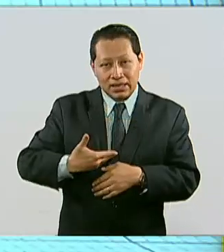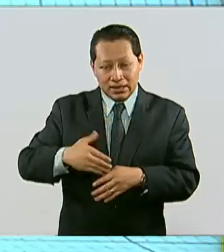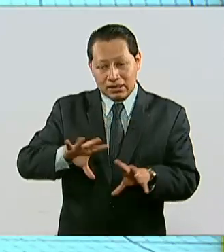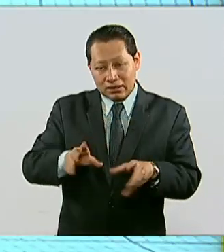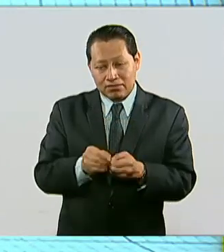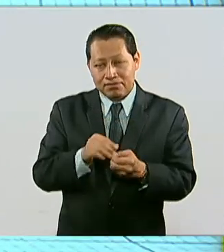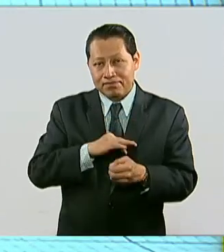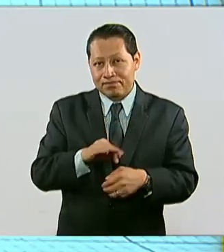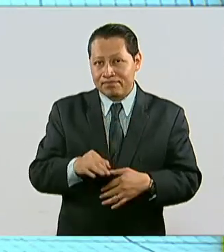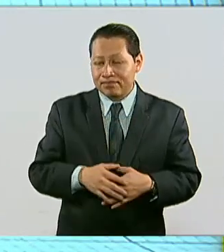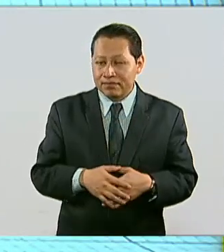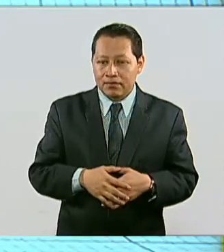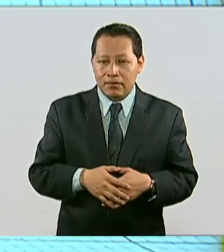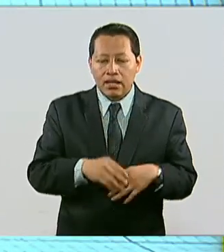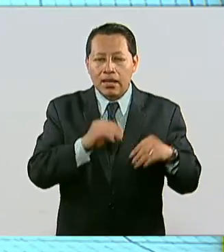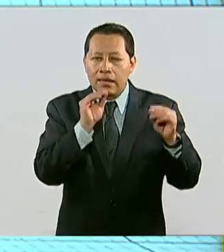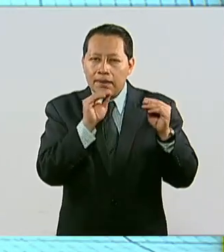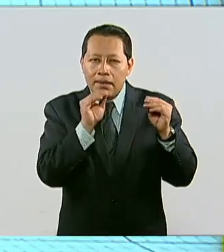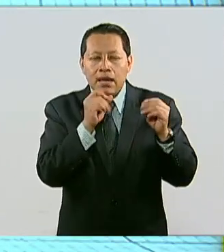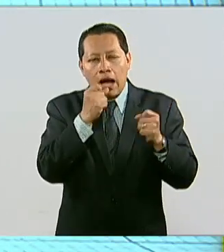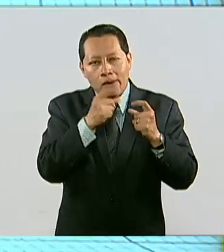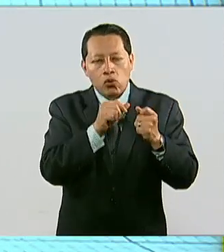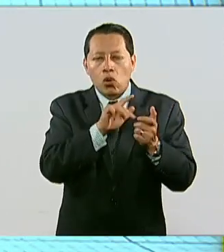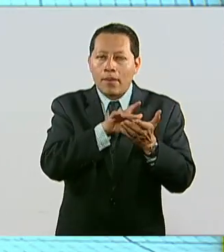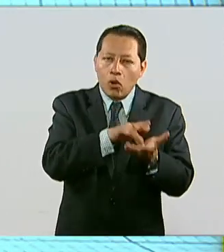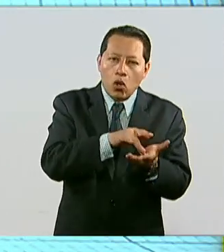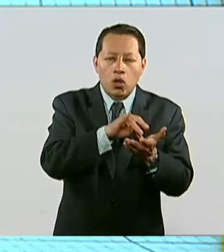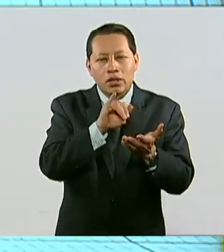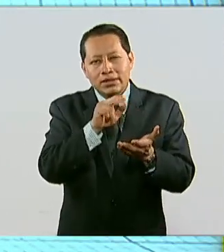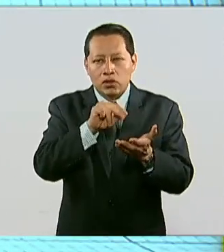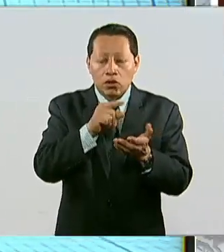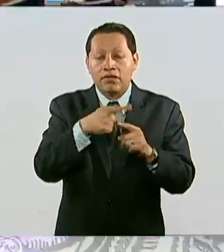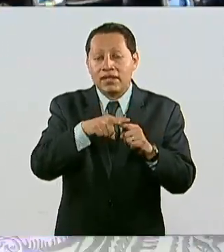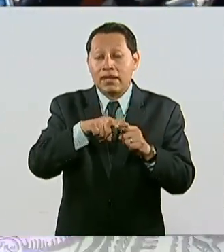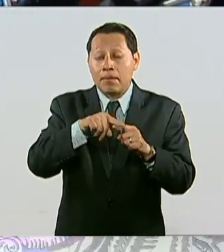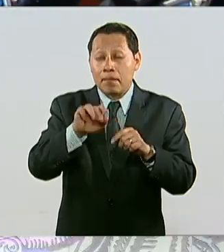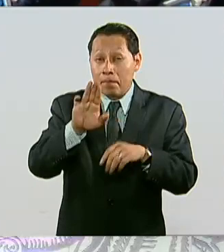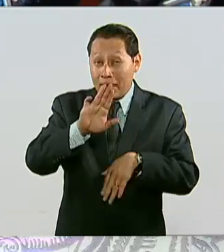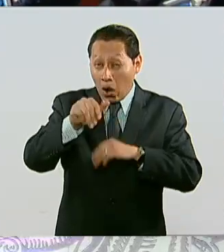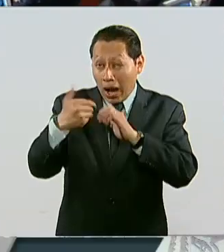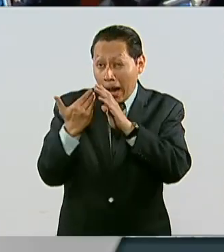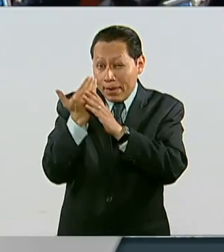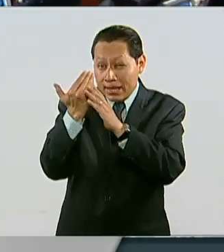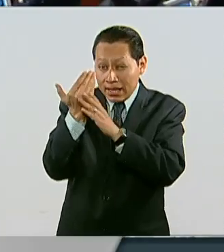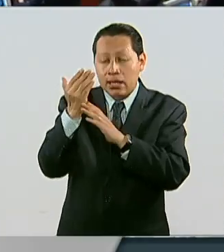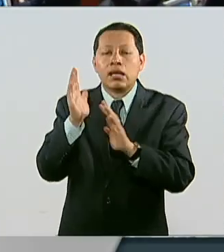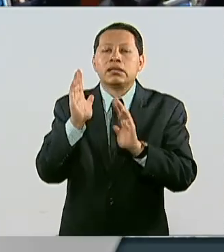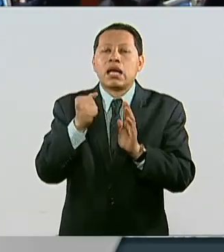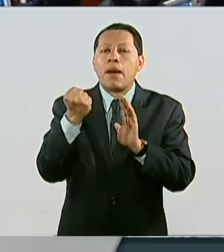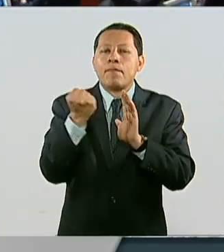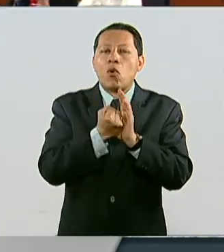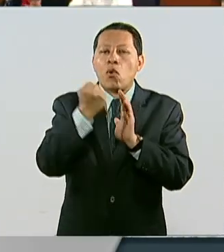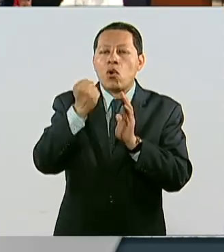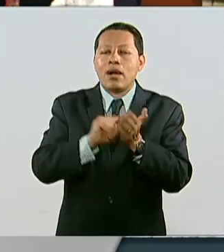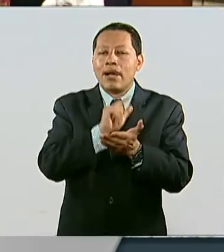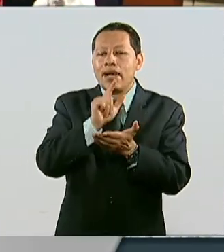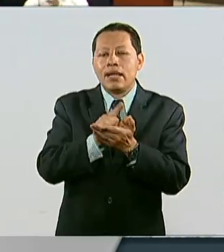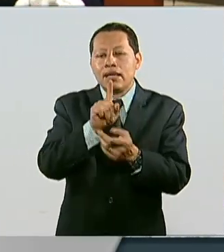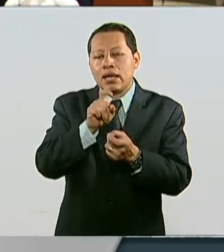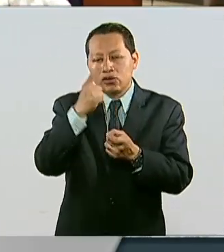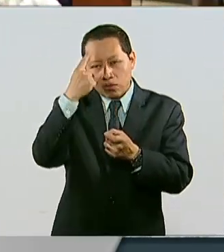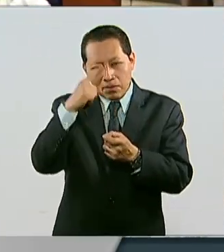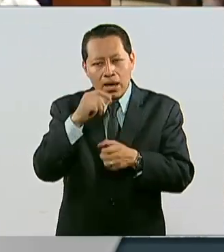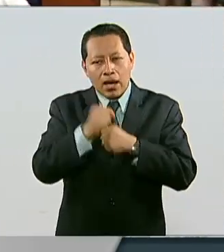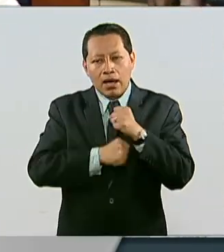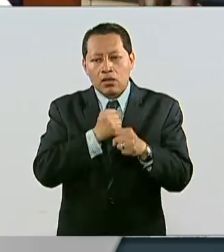Luego del debate con posturas a favor y en contra, la madrugada de este miércoles se aprobó el dictamen por el que se expide la Ley de Ingresos para el